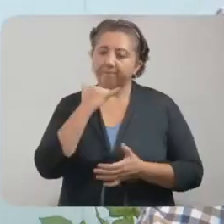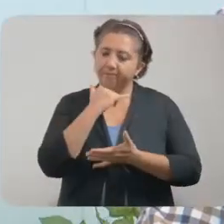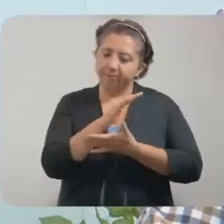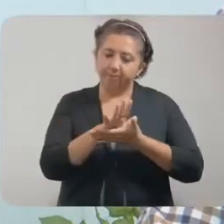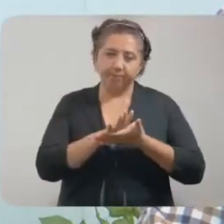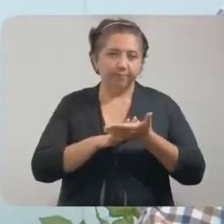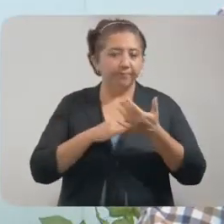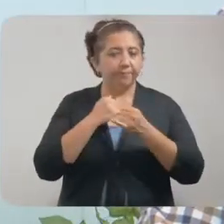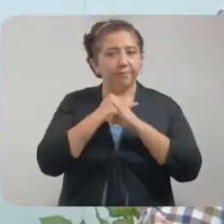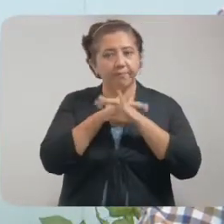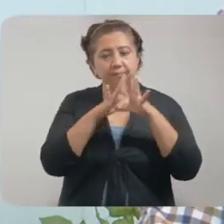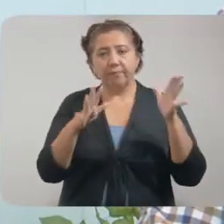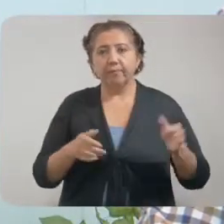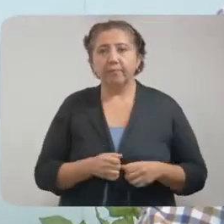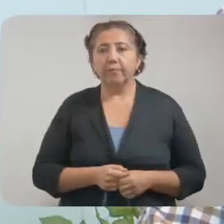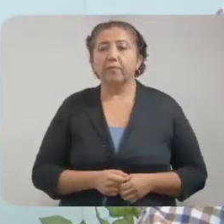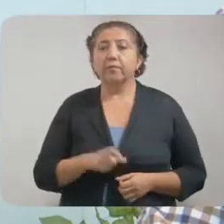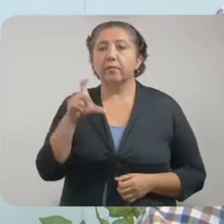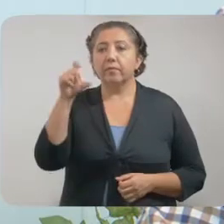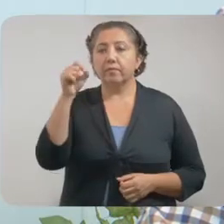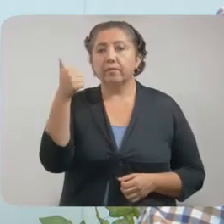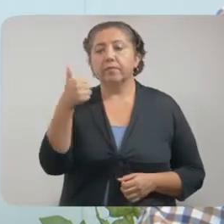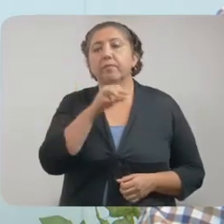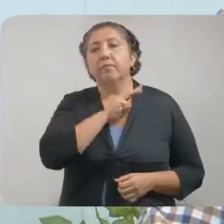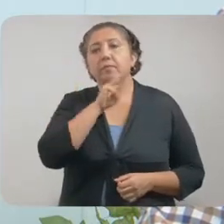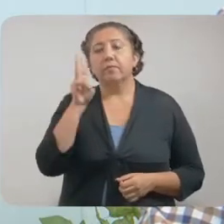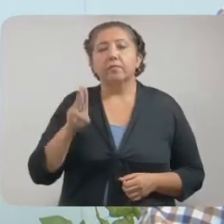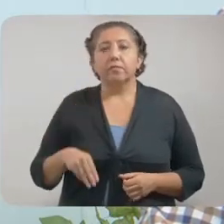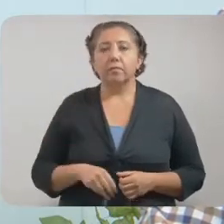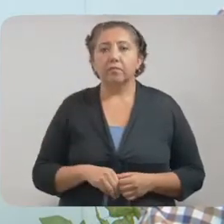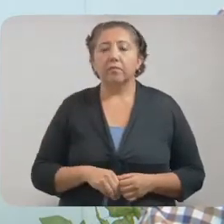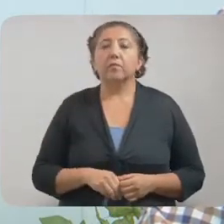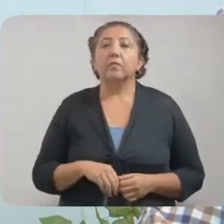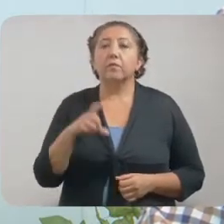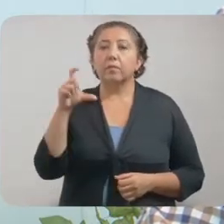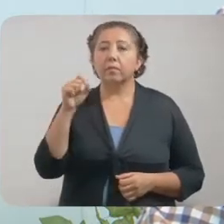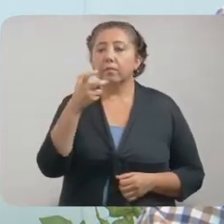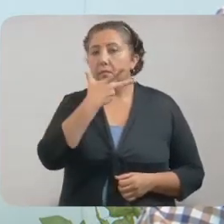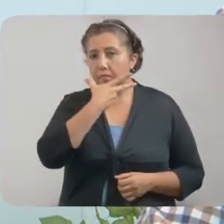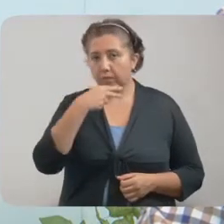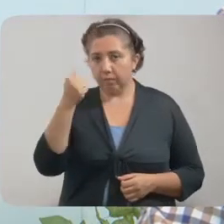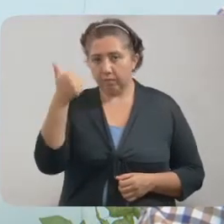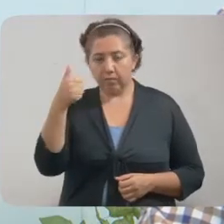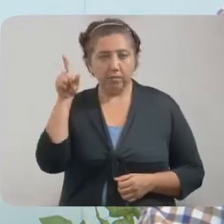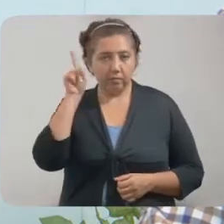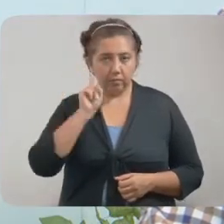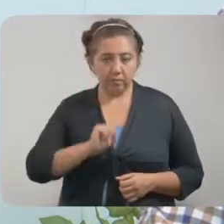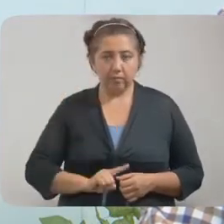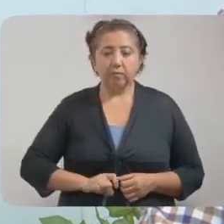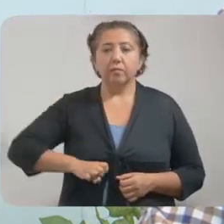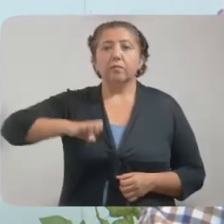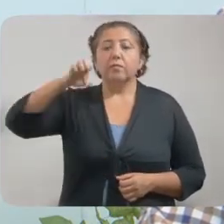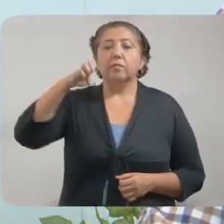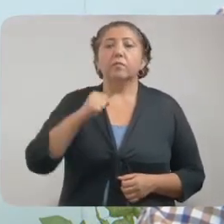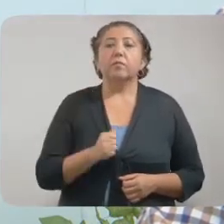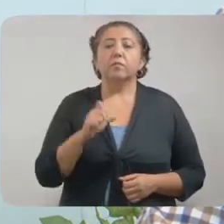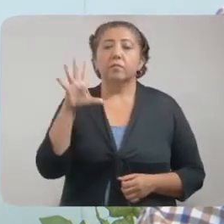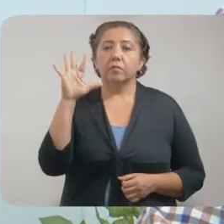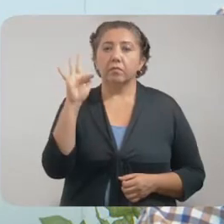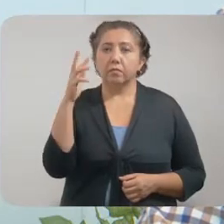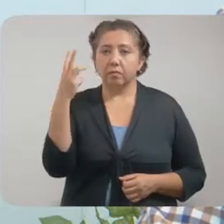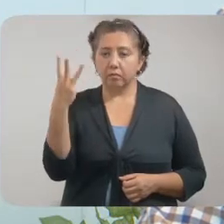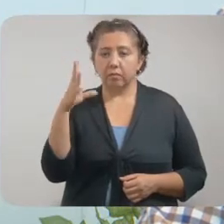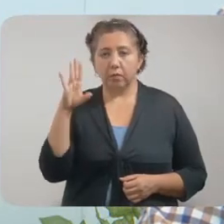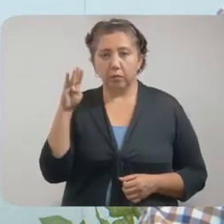Lamentablemente, en este parte médico informamos de 26 fallecimientos. Se trata de 20 hombres y 6 mujeres de un rango de edad de 43